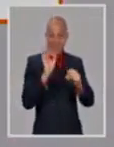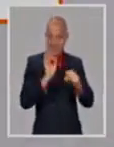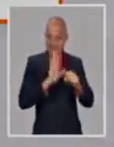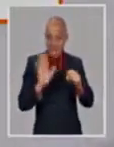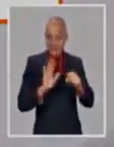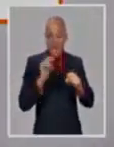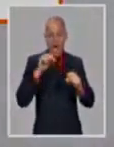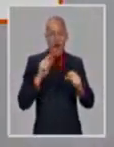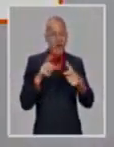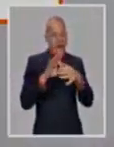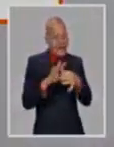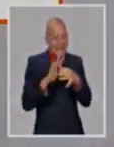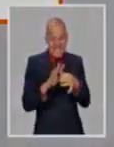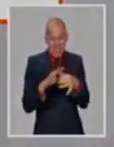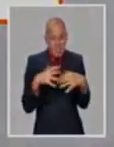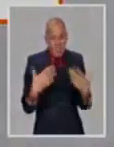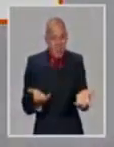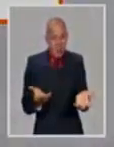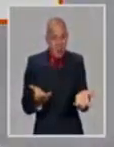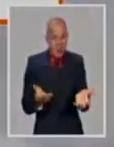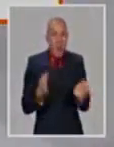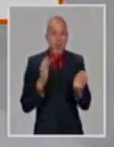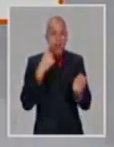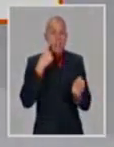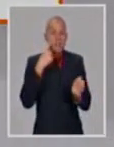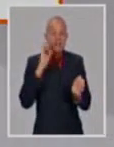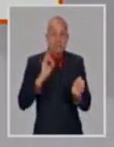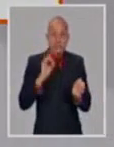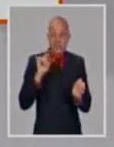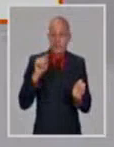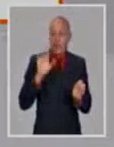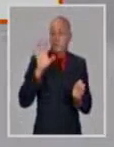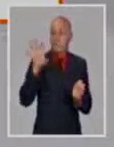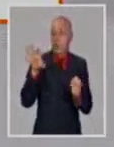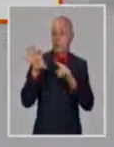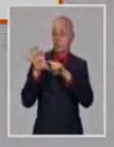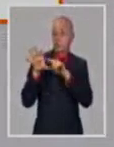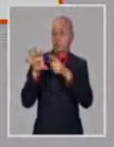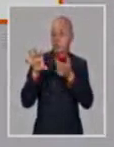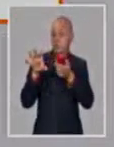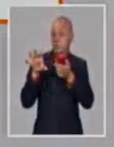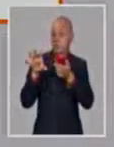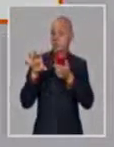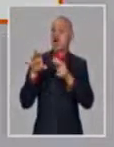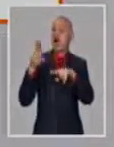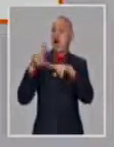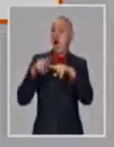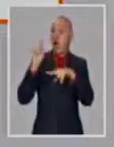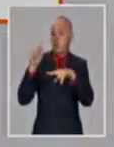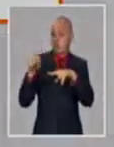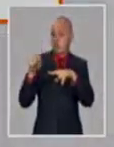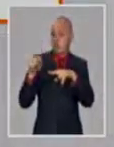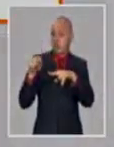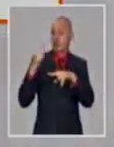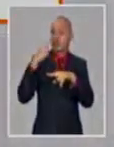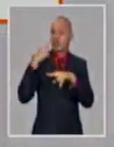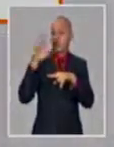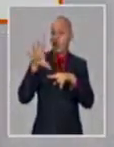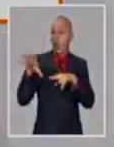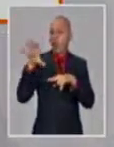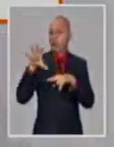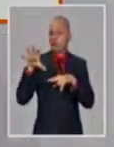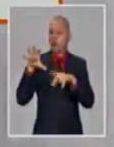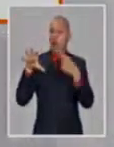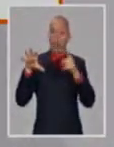las provincias, tanto el occidente como el oriente, es donde se presenta el mayor número de variantes hoy,